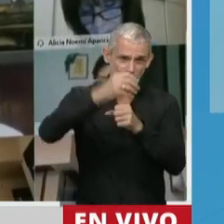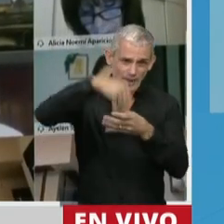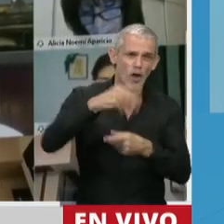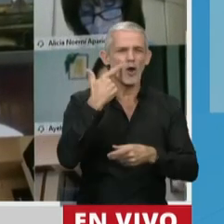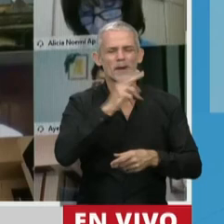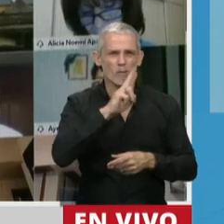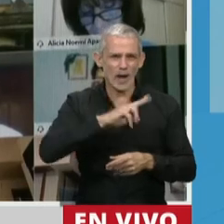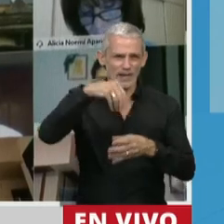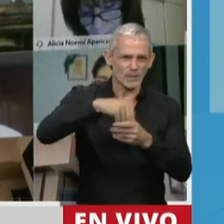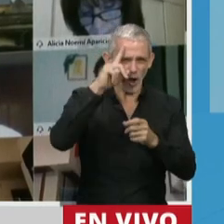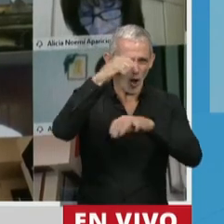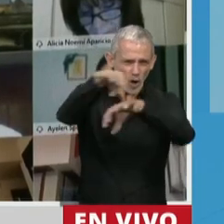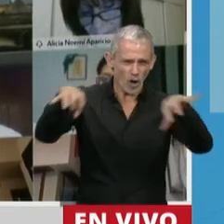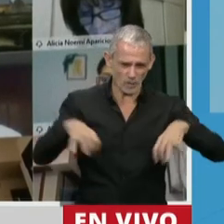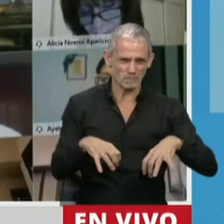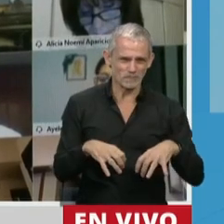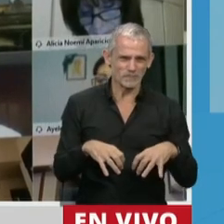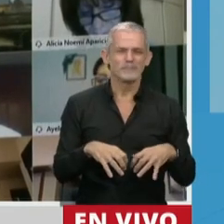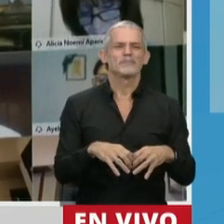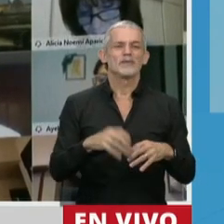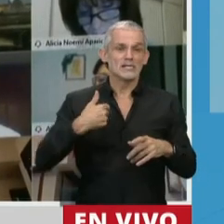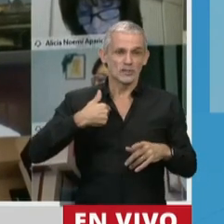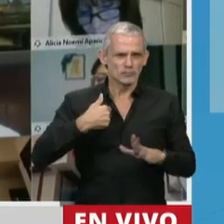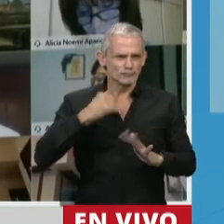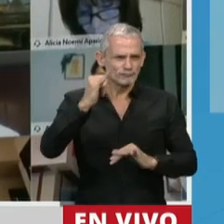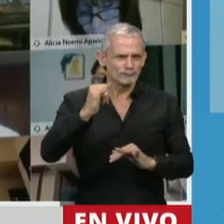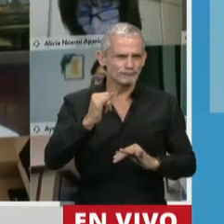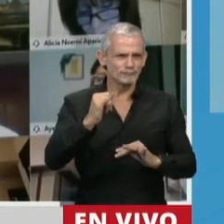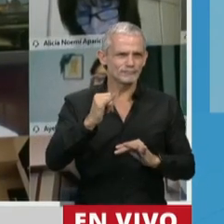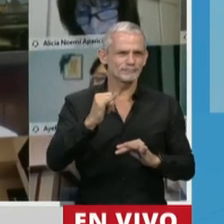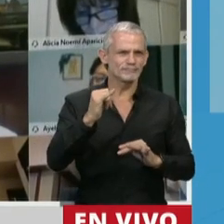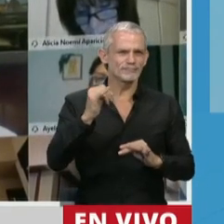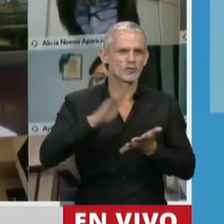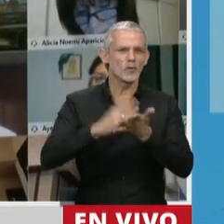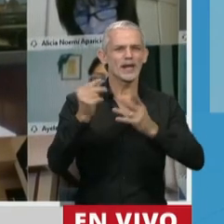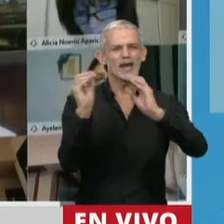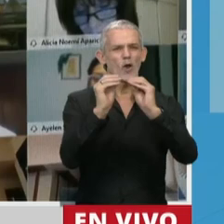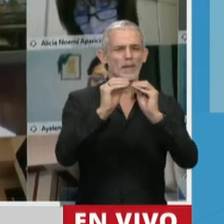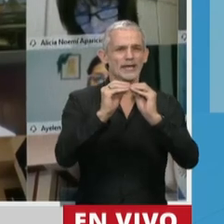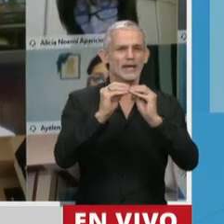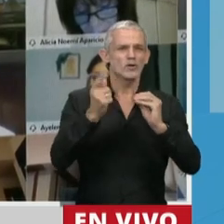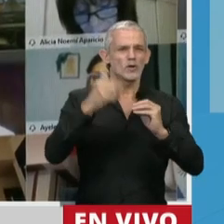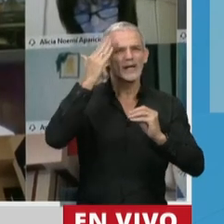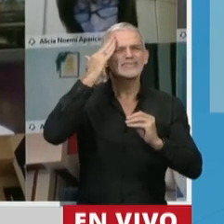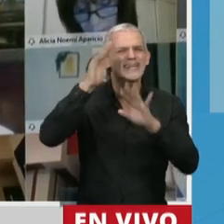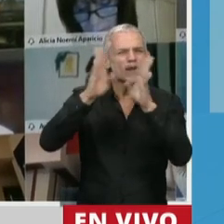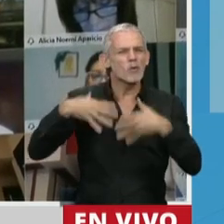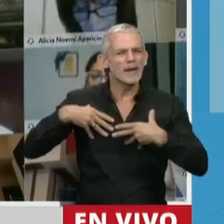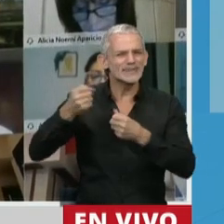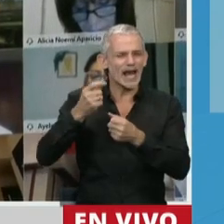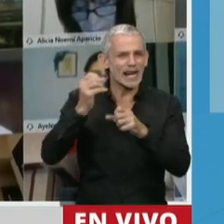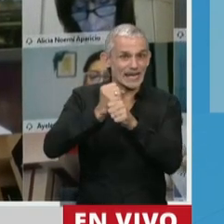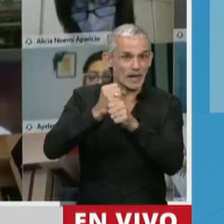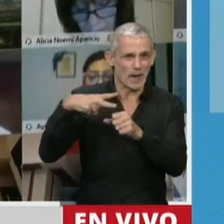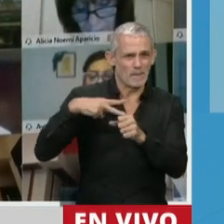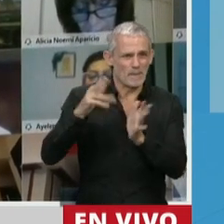y trabajadoras de la salud. Yo recién hacía hincapié en aquellos colegas del campo de la salud mental que trabajan en